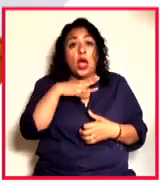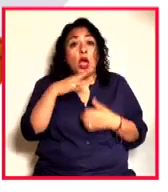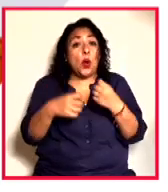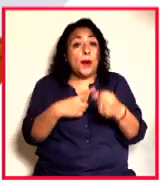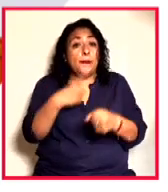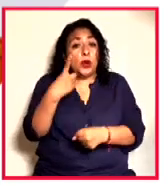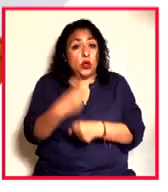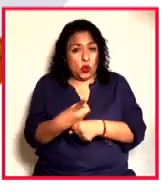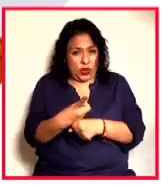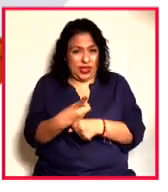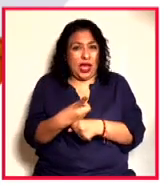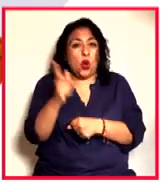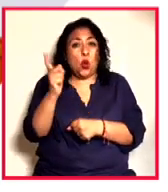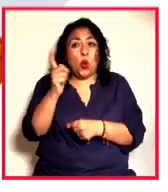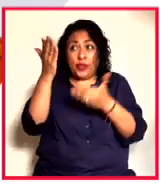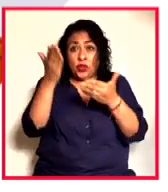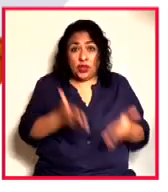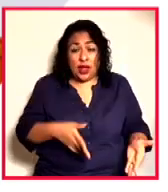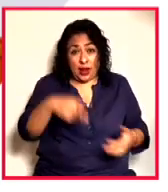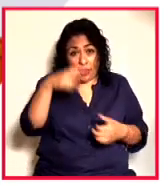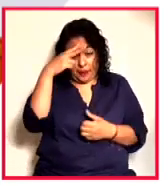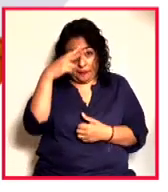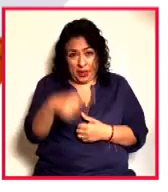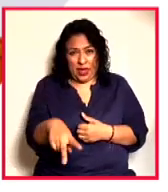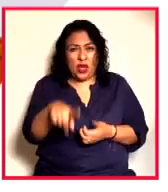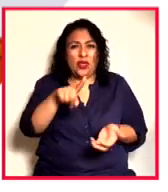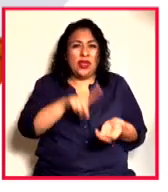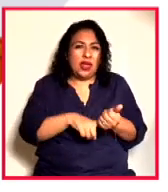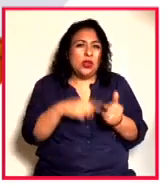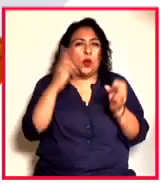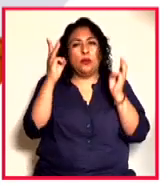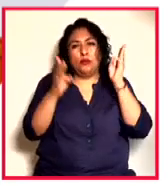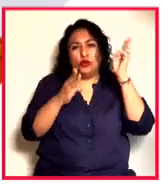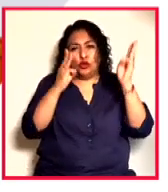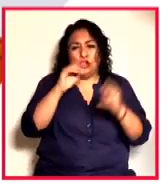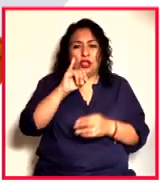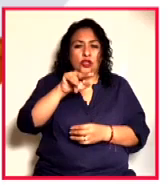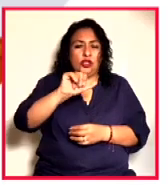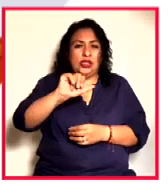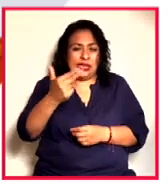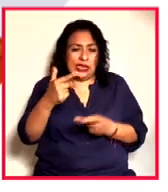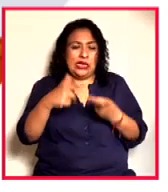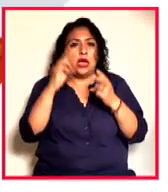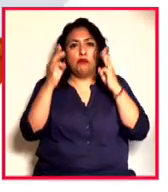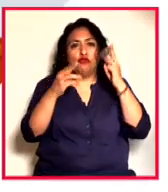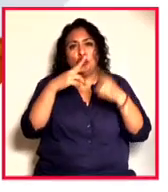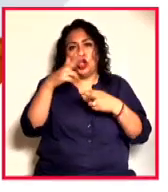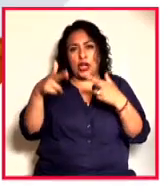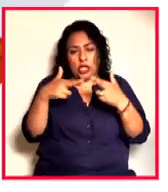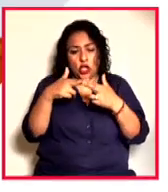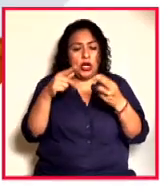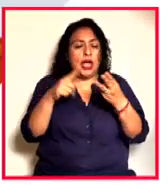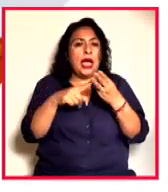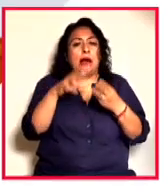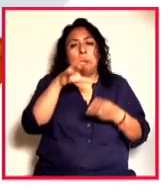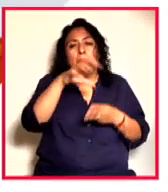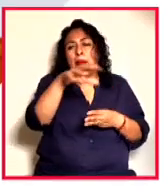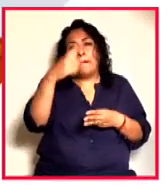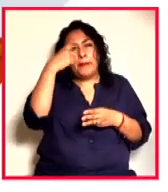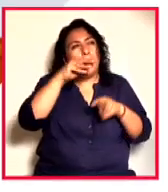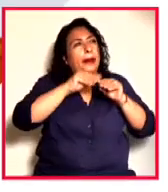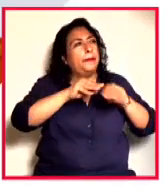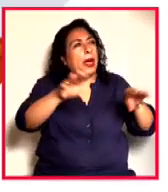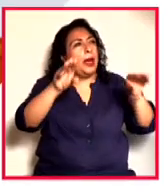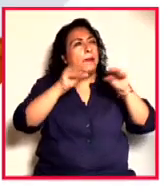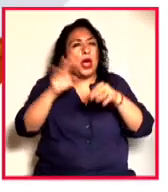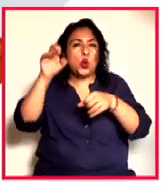una vez llegando a México, a través de los museos del INA, de los museos regionales, de los espacios de divulgación cultural